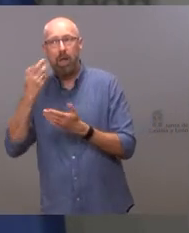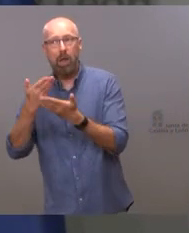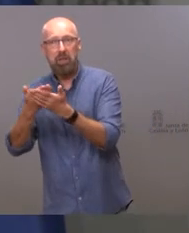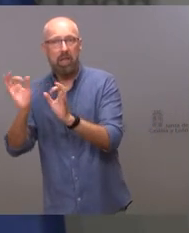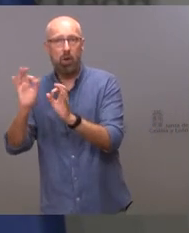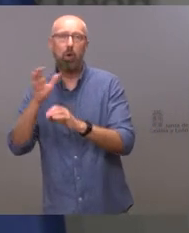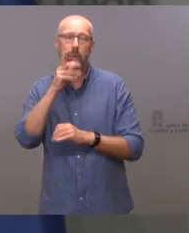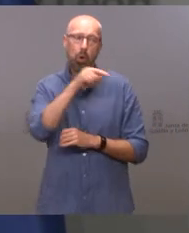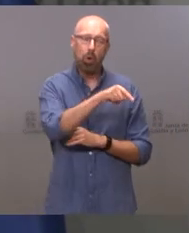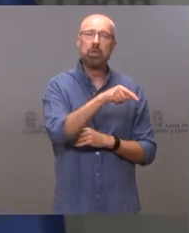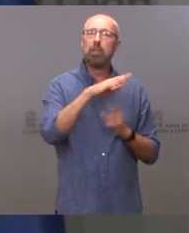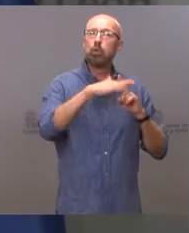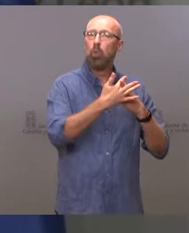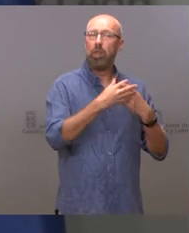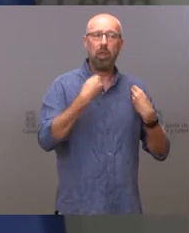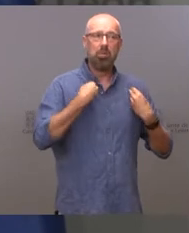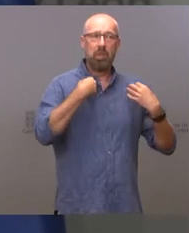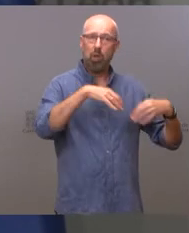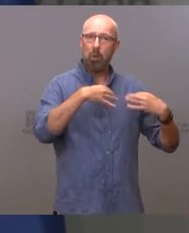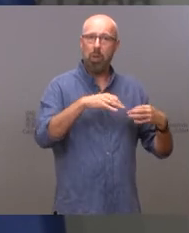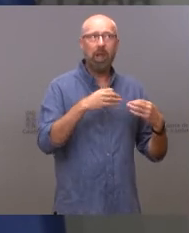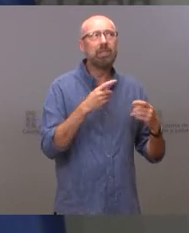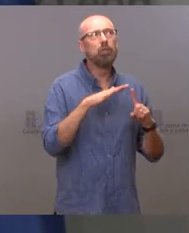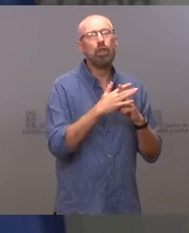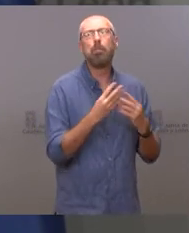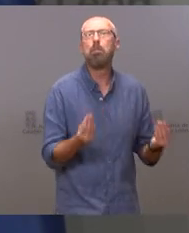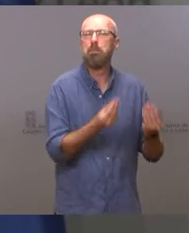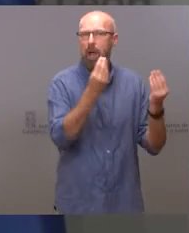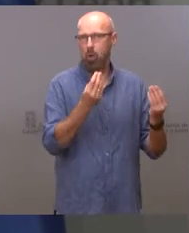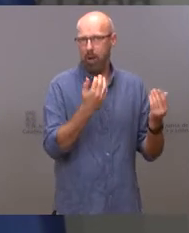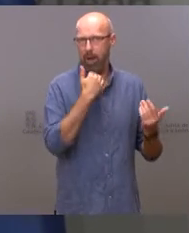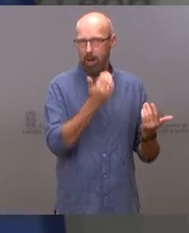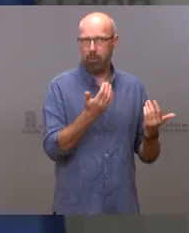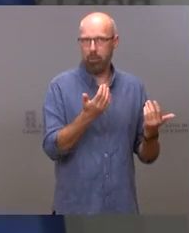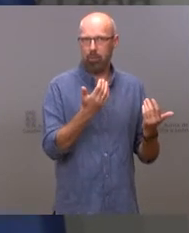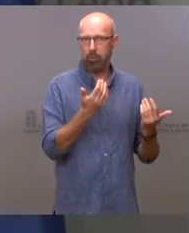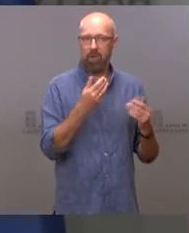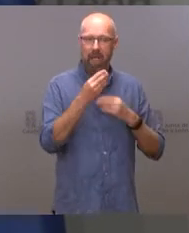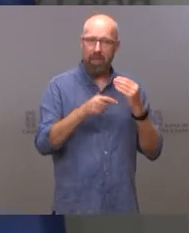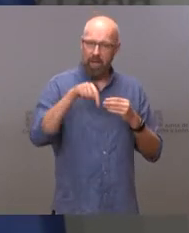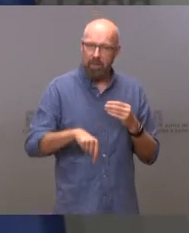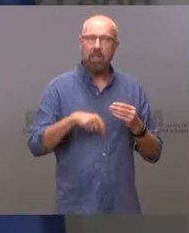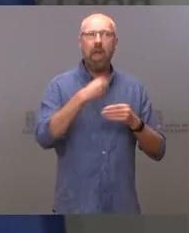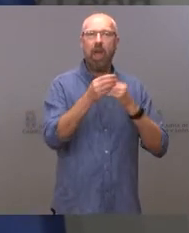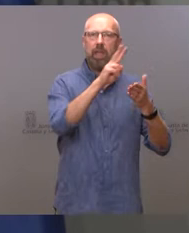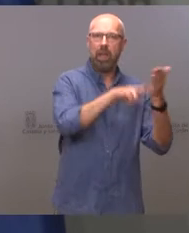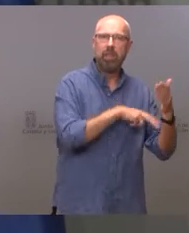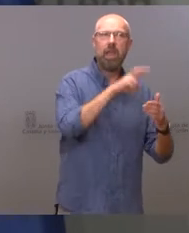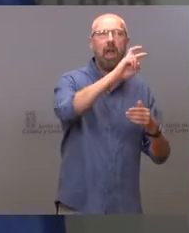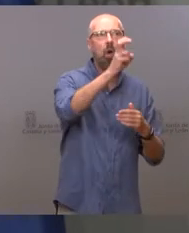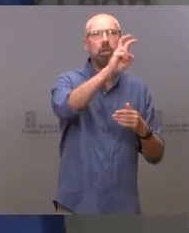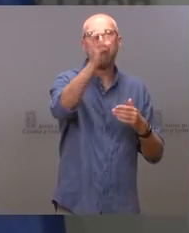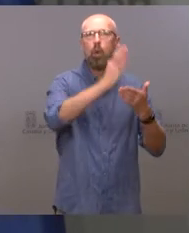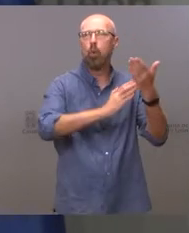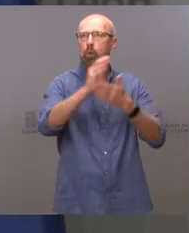Y lo mismo se hace aquí, se hace en Castilla-La Mancha y se hace en otros centros, en otras comunidades. Y insisto, nosotros